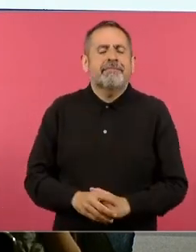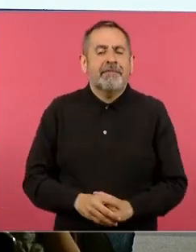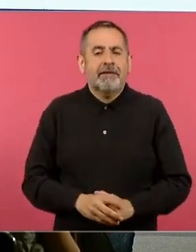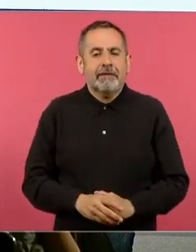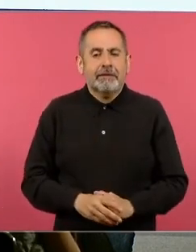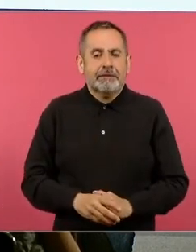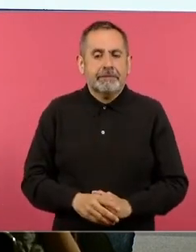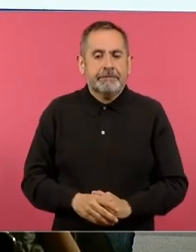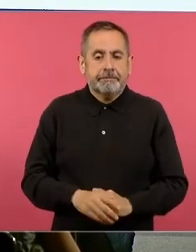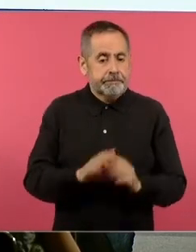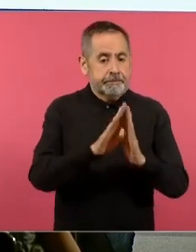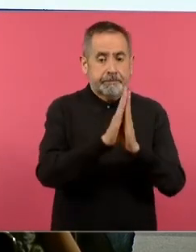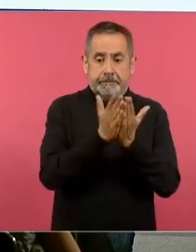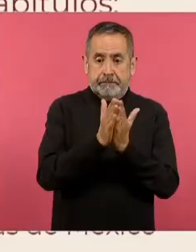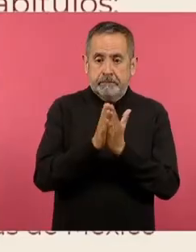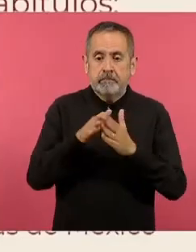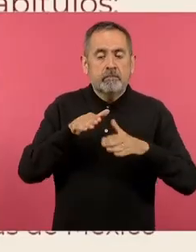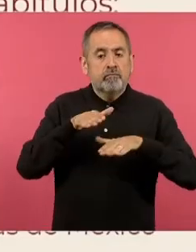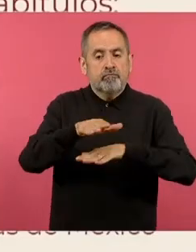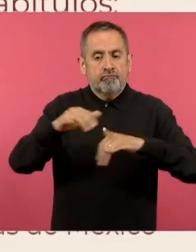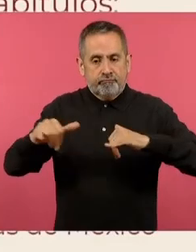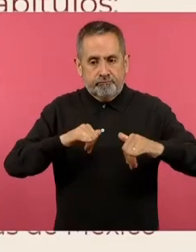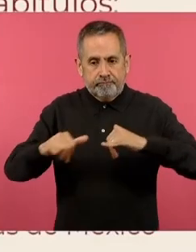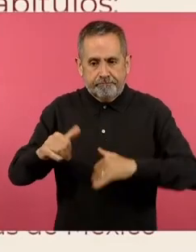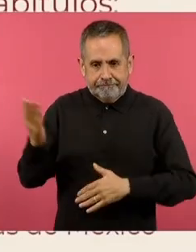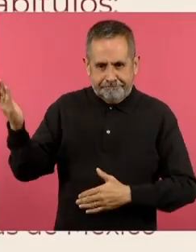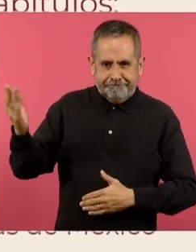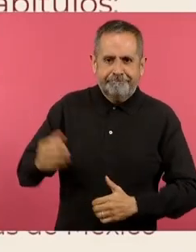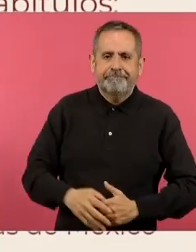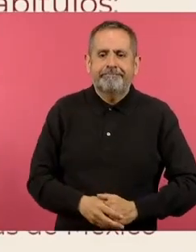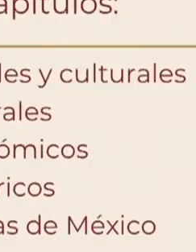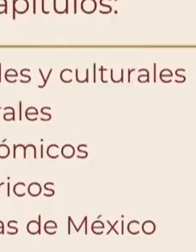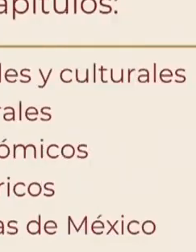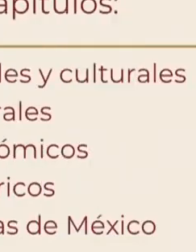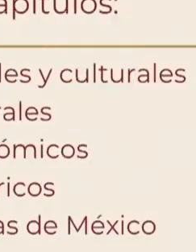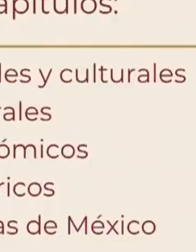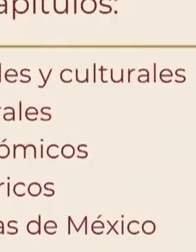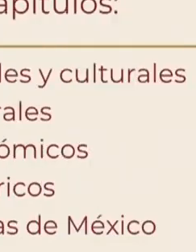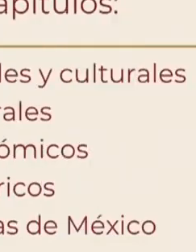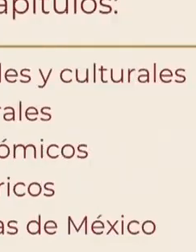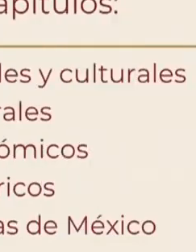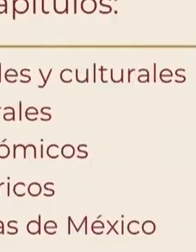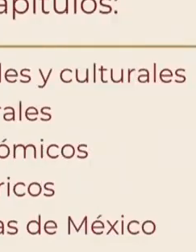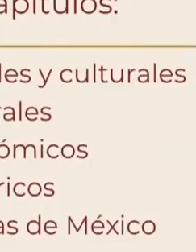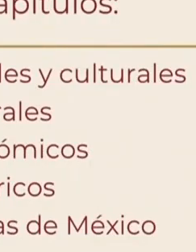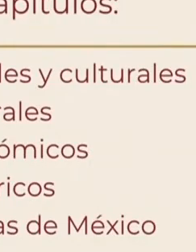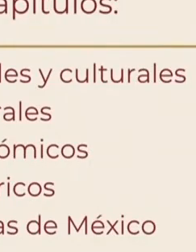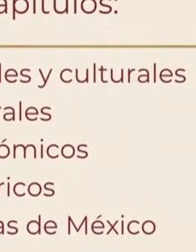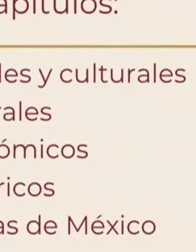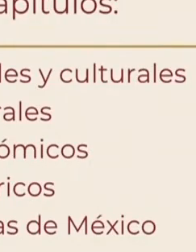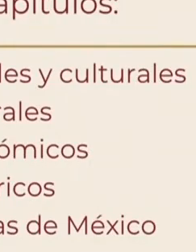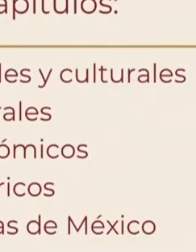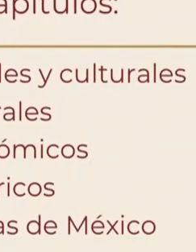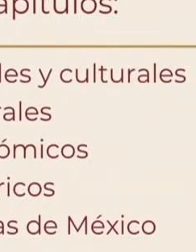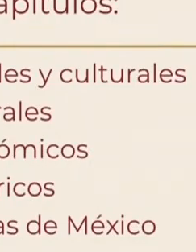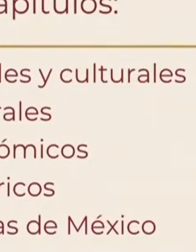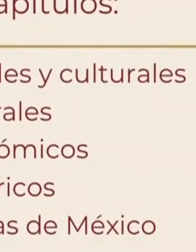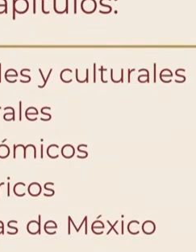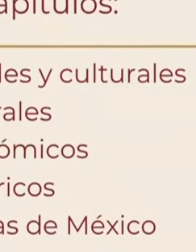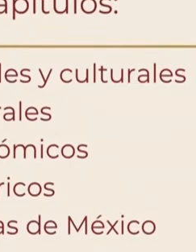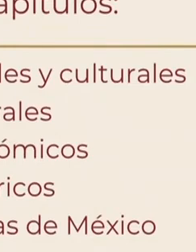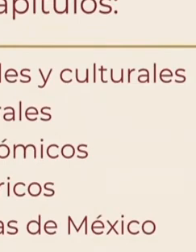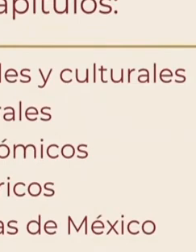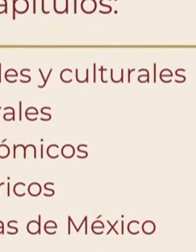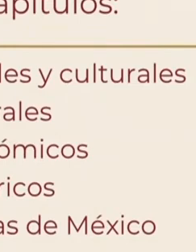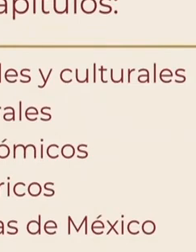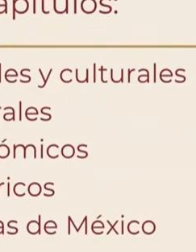Respecto al libro de cartografía de México y el mundo, tiene la intención de ayudar a la comprensión y el